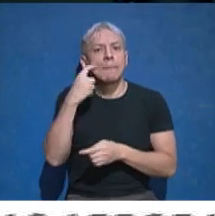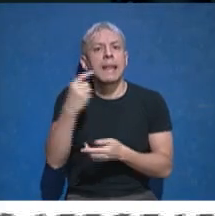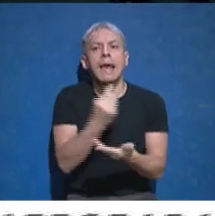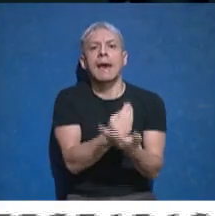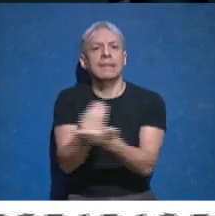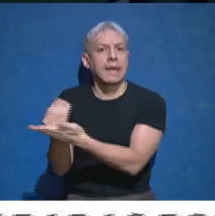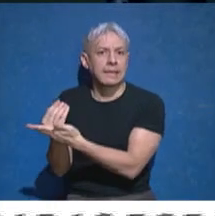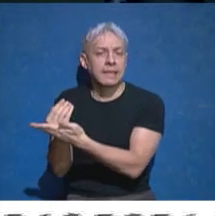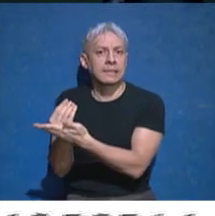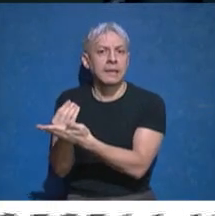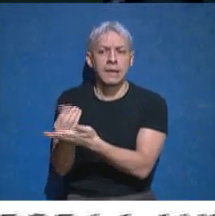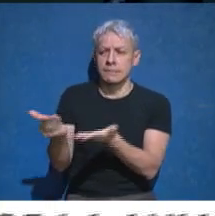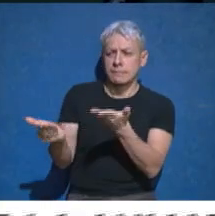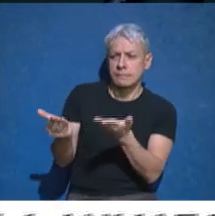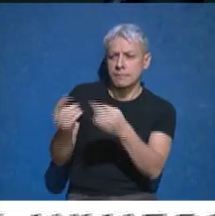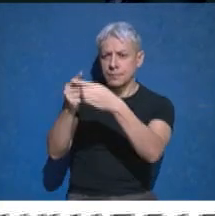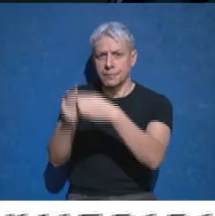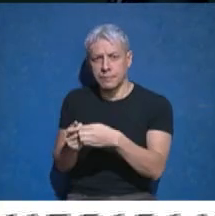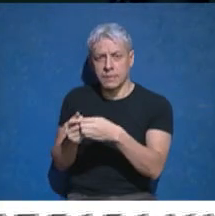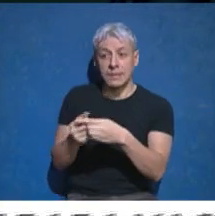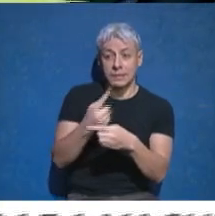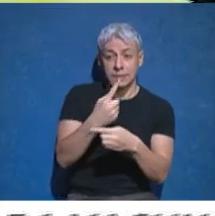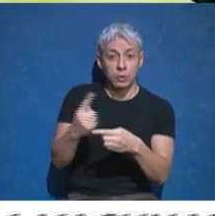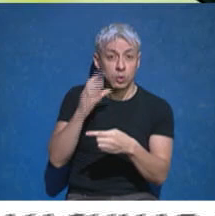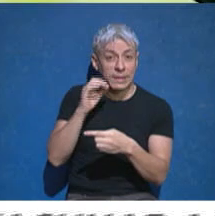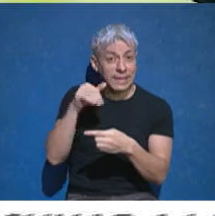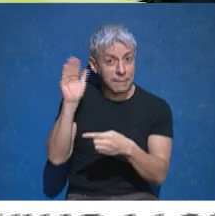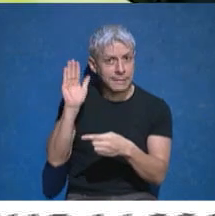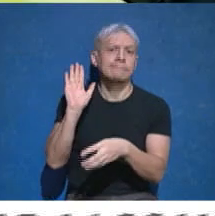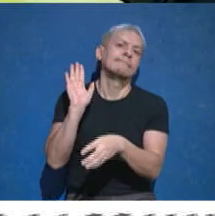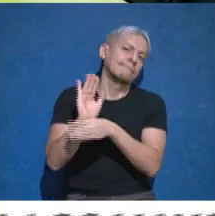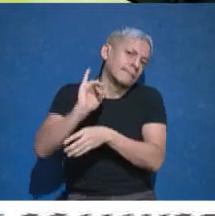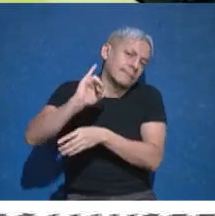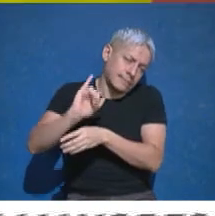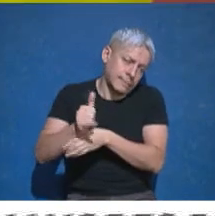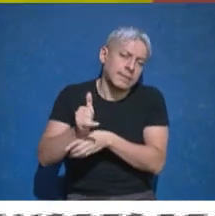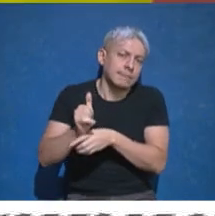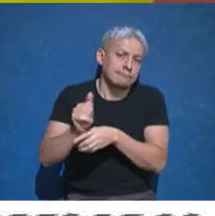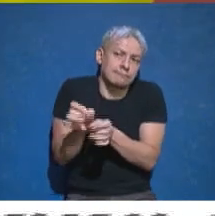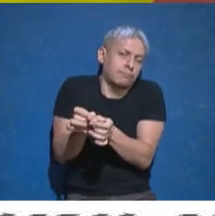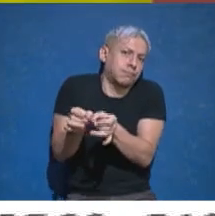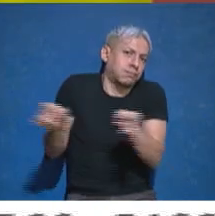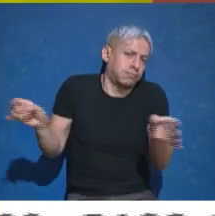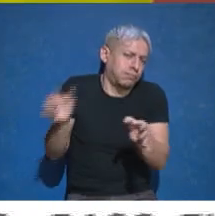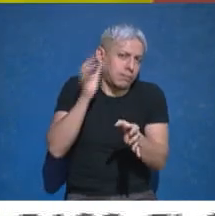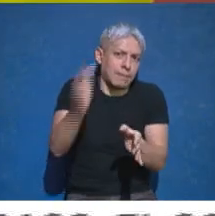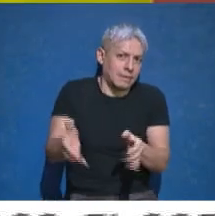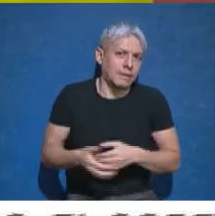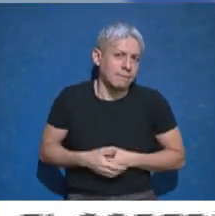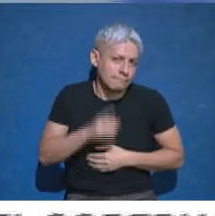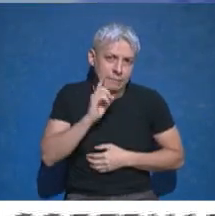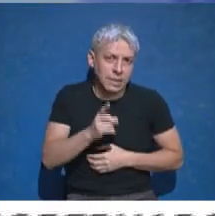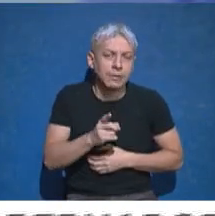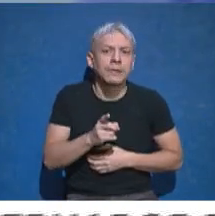Cuando esa tasa de incidencia es mayor de 150, también significa que tenemos un aumento importante de casos. En